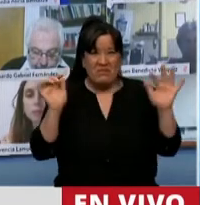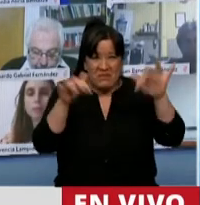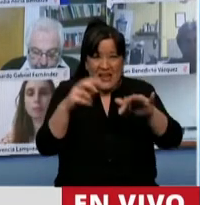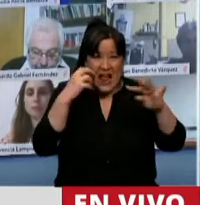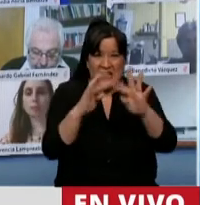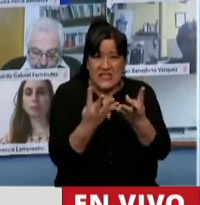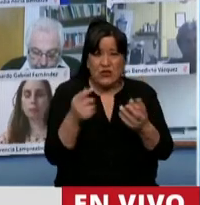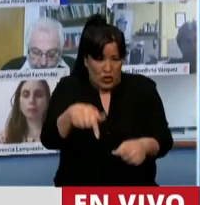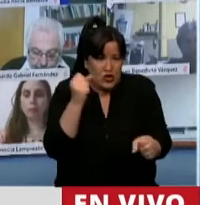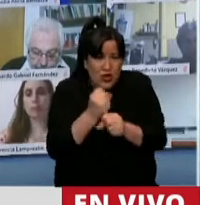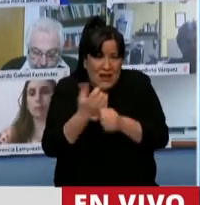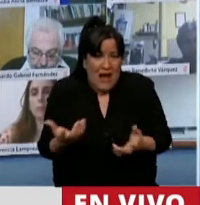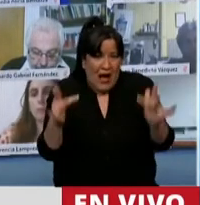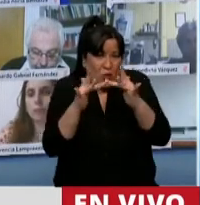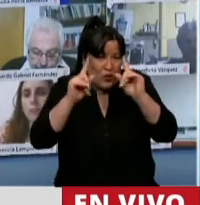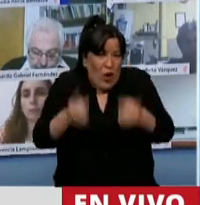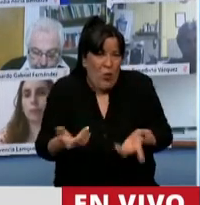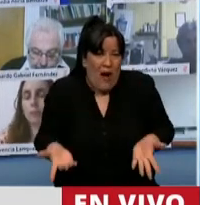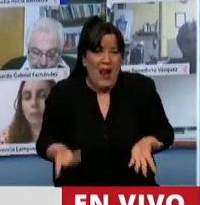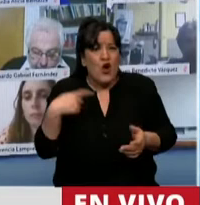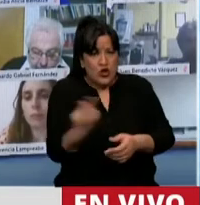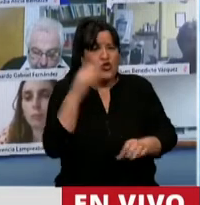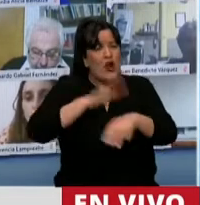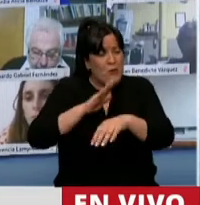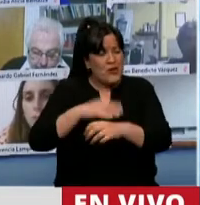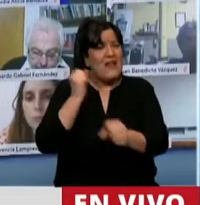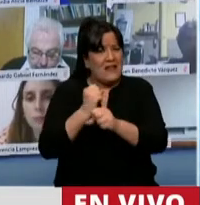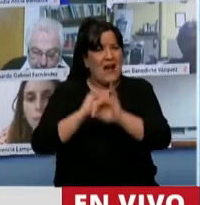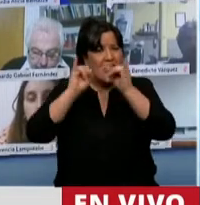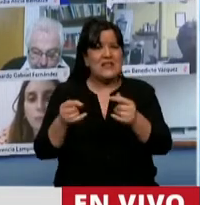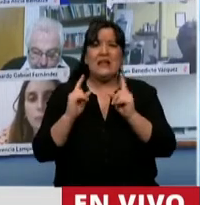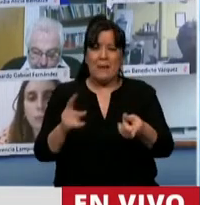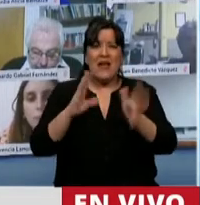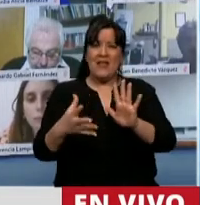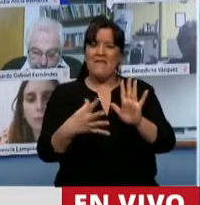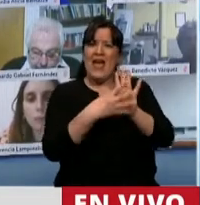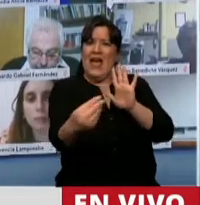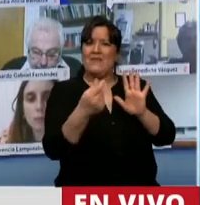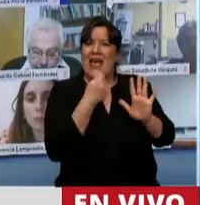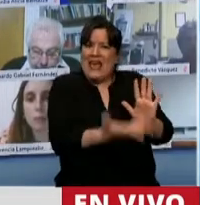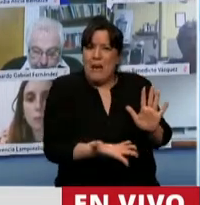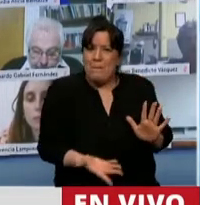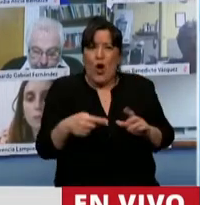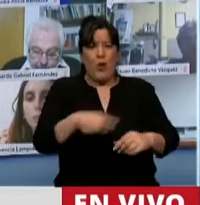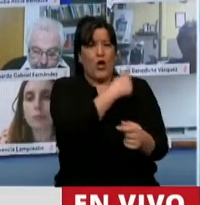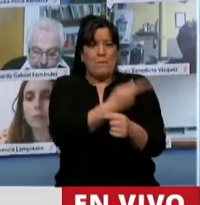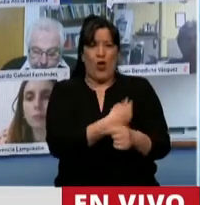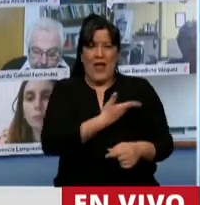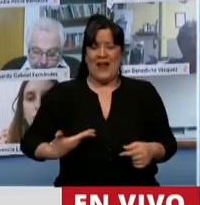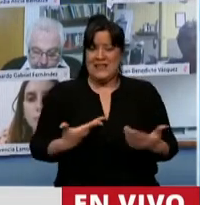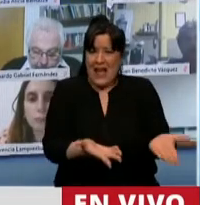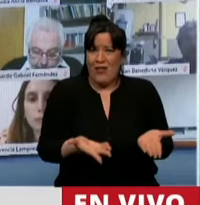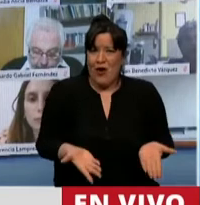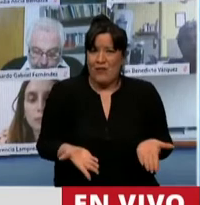trabajando, no solo tenemos responsabilidad de trabajar, también tenemos responsabilidad de dar el ejemplo, porque somos uno de los poderes del Estado.